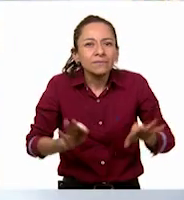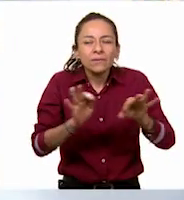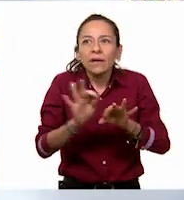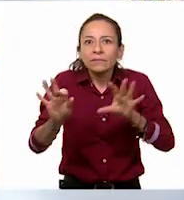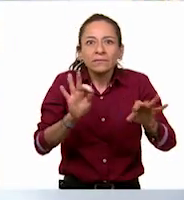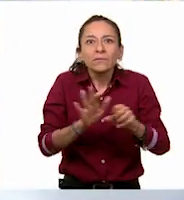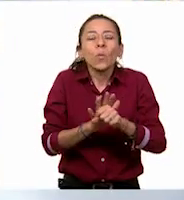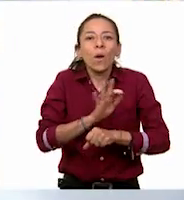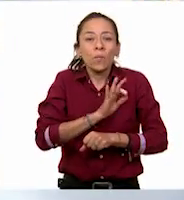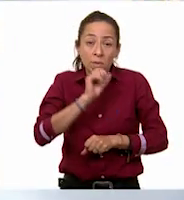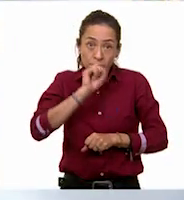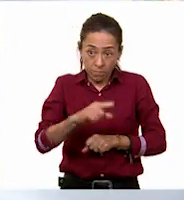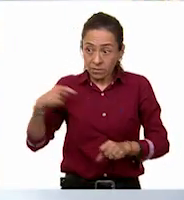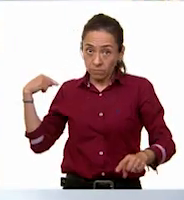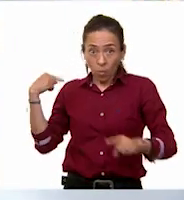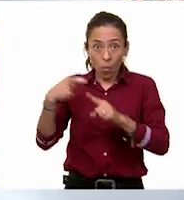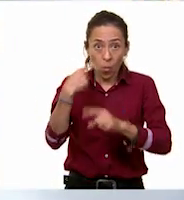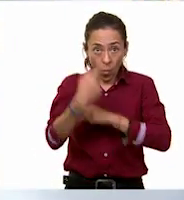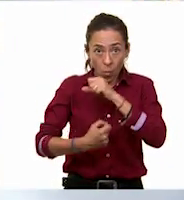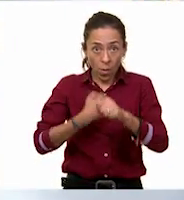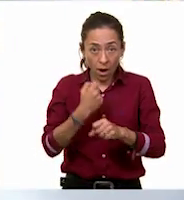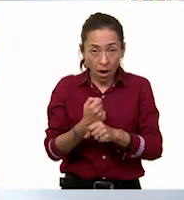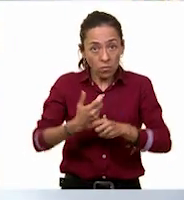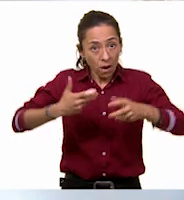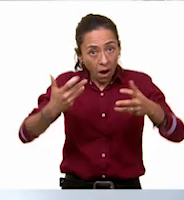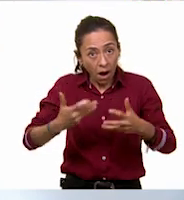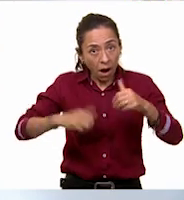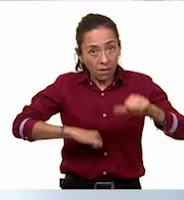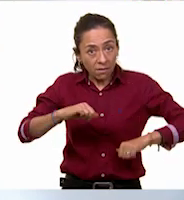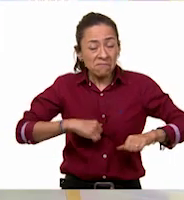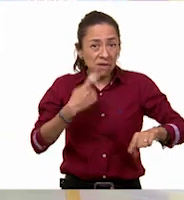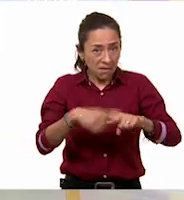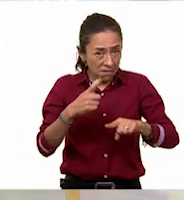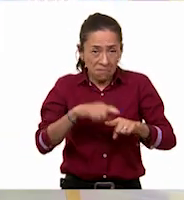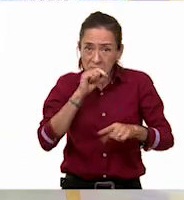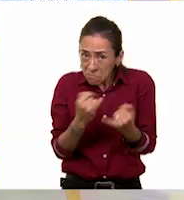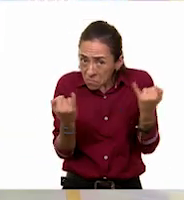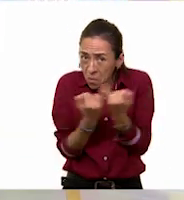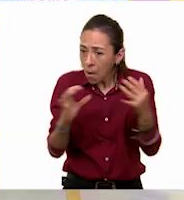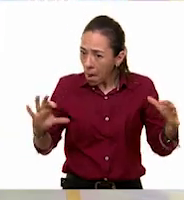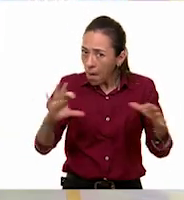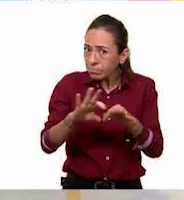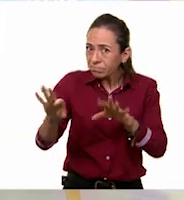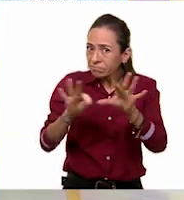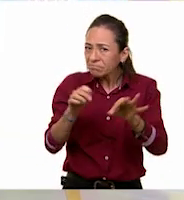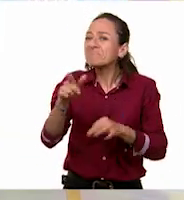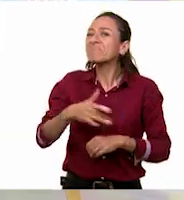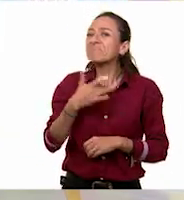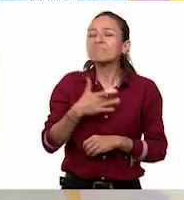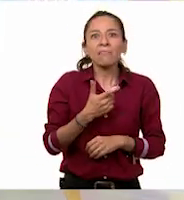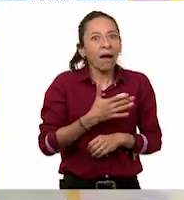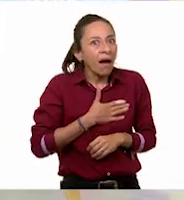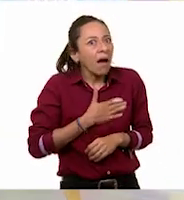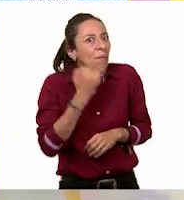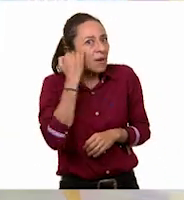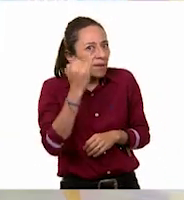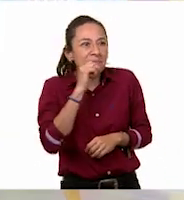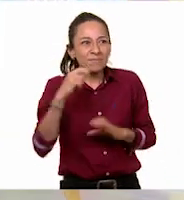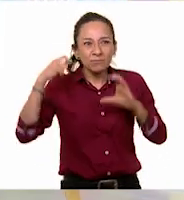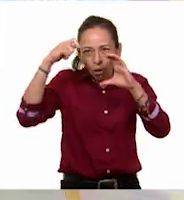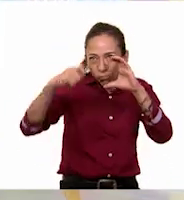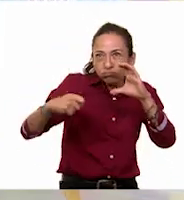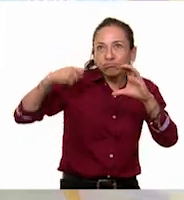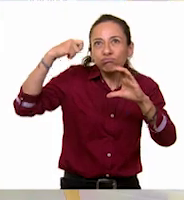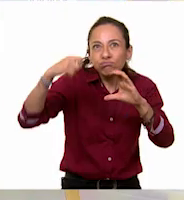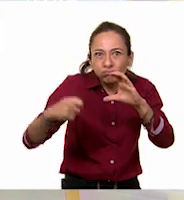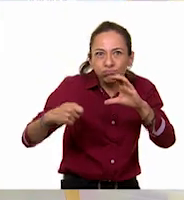durante todo el ciclo escolar. ¿Qué te parece, Pili? Me encanta la idea, así como nos platicaron también del proyector, por ejemplo, que también nos contó la historia.